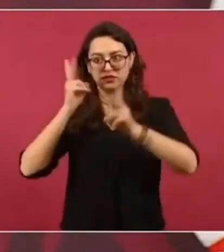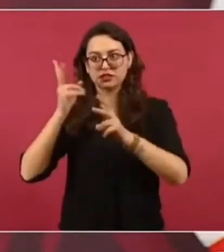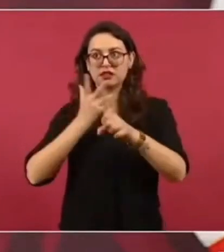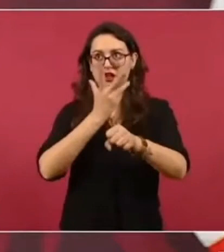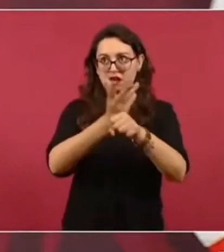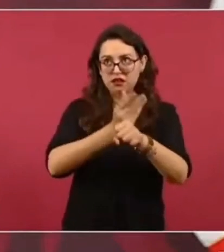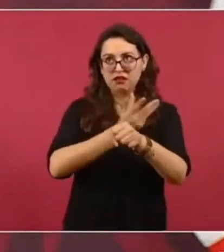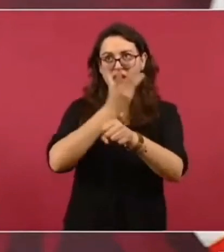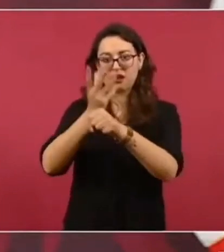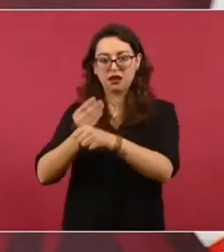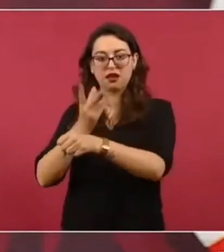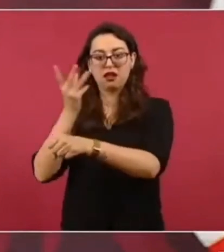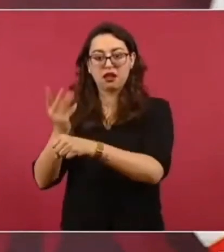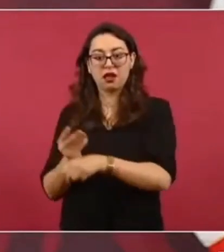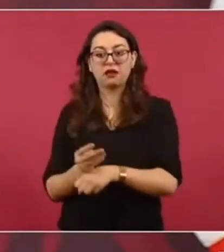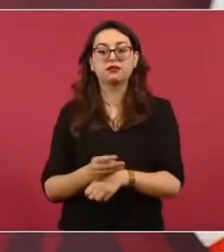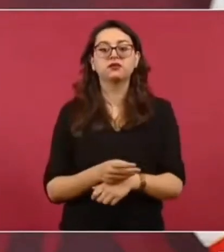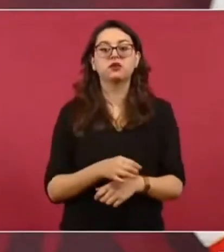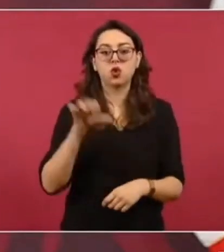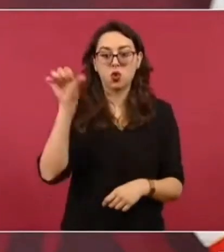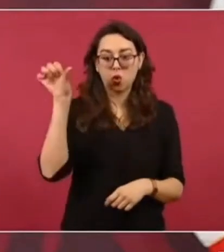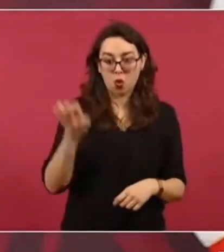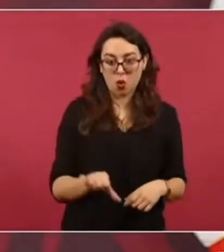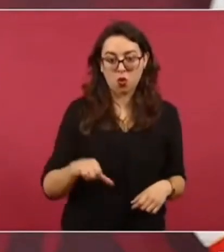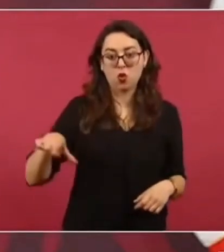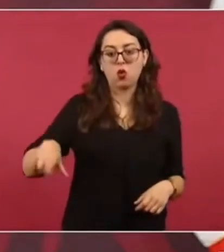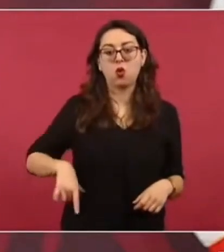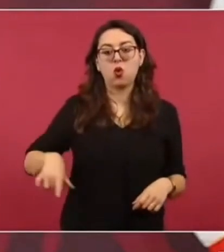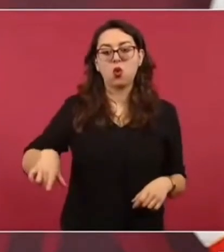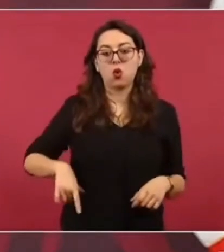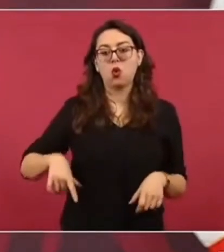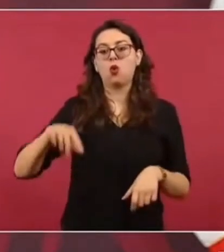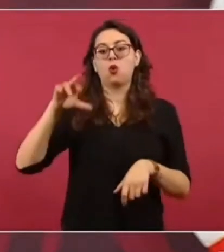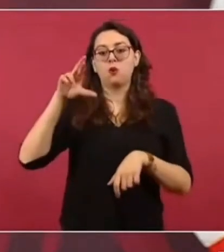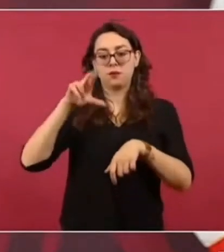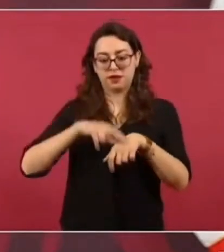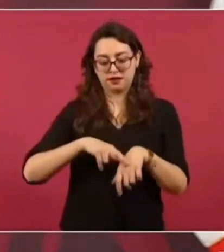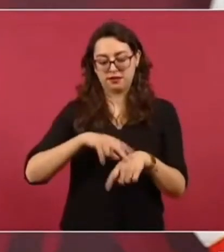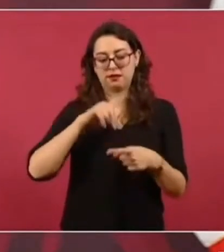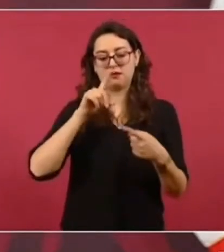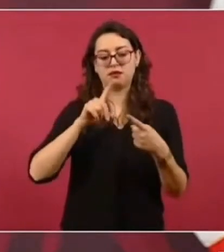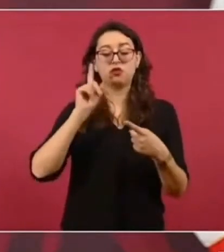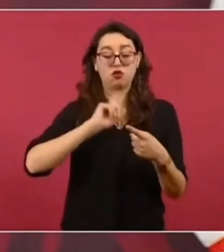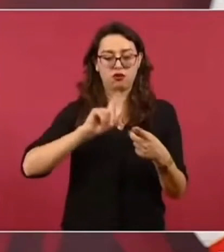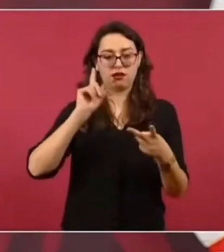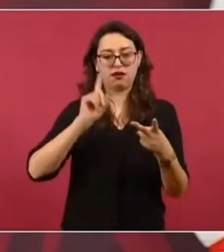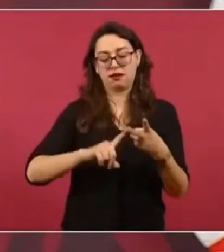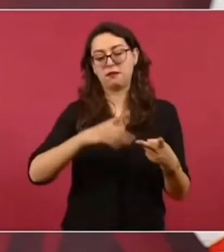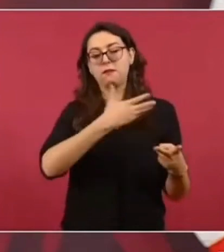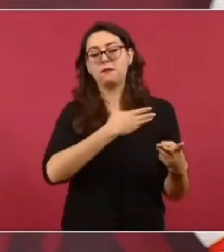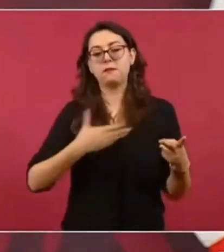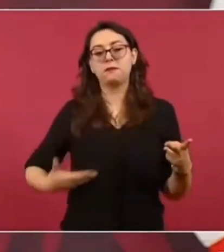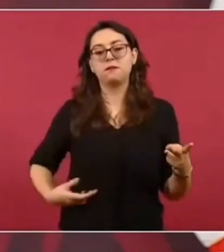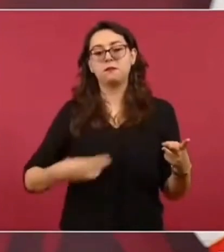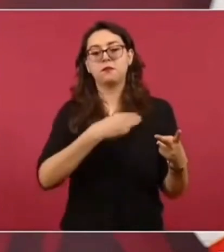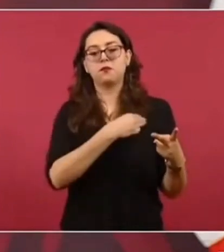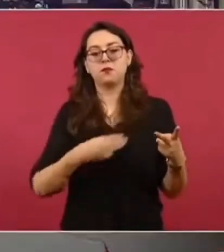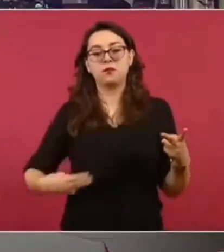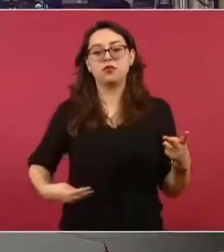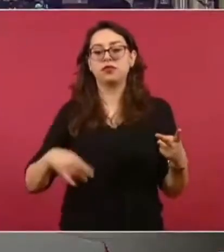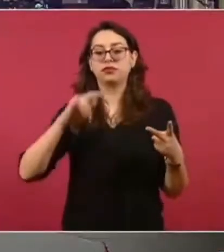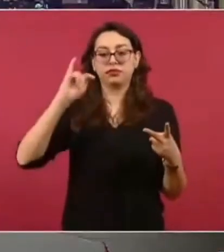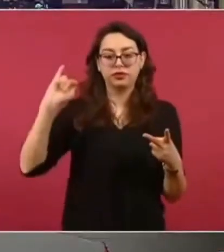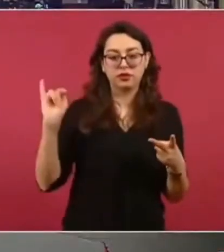y la presidenta municipal de Tijuana está haciendo muy buen trabajo. la